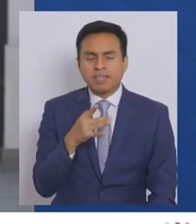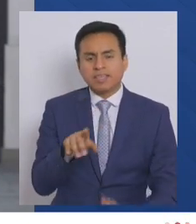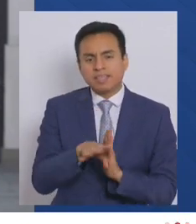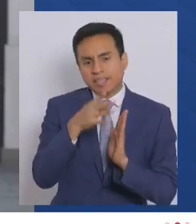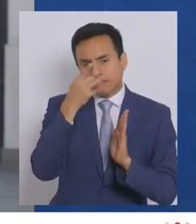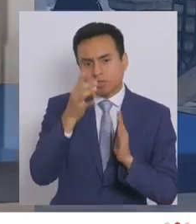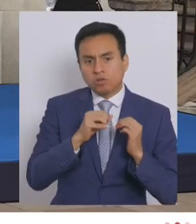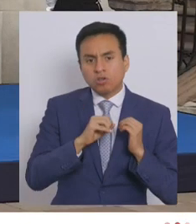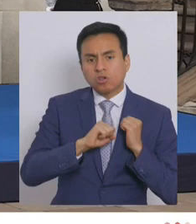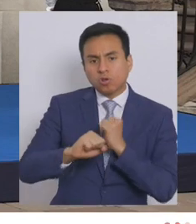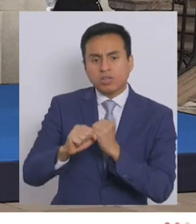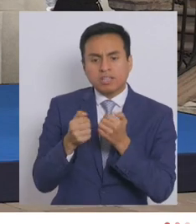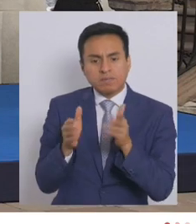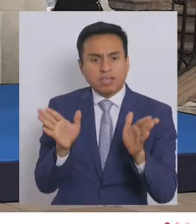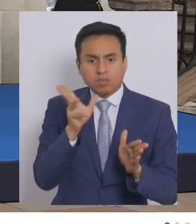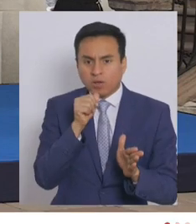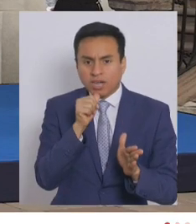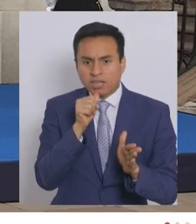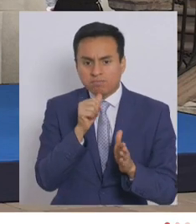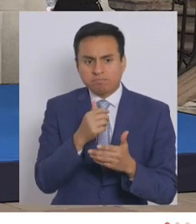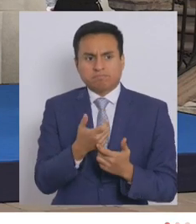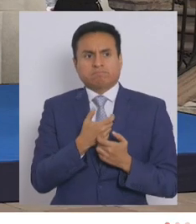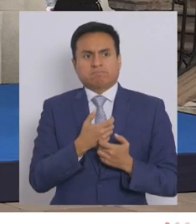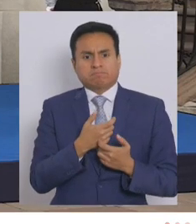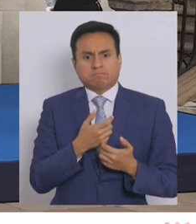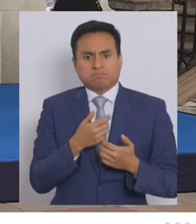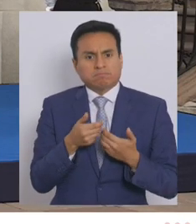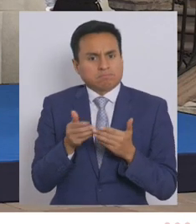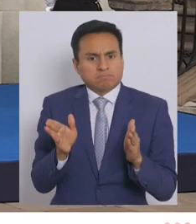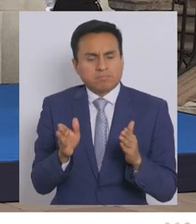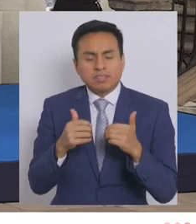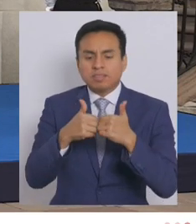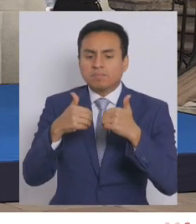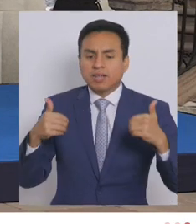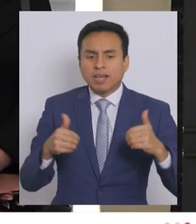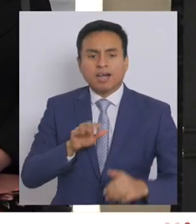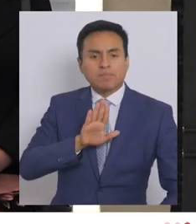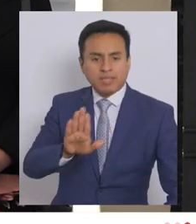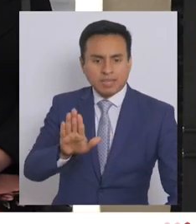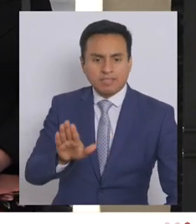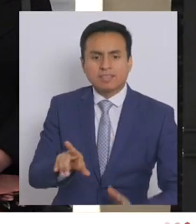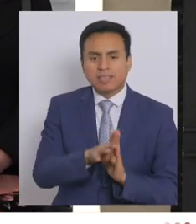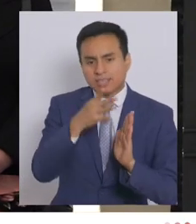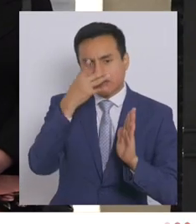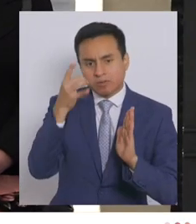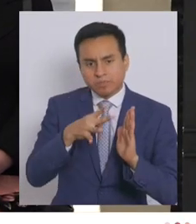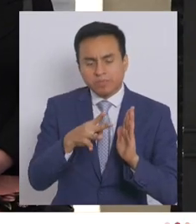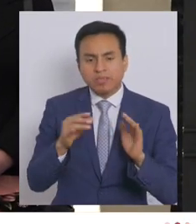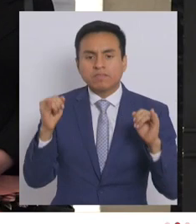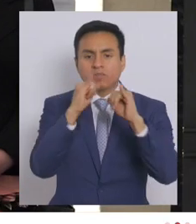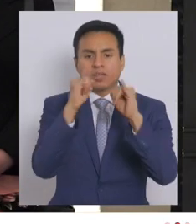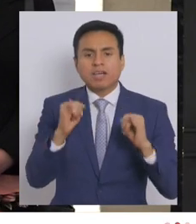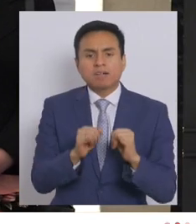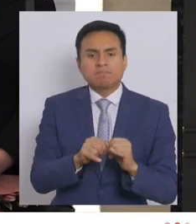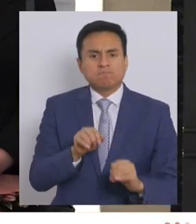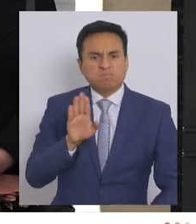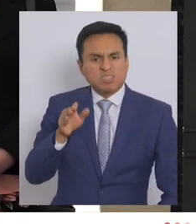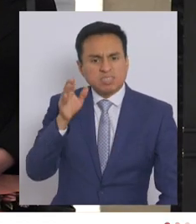delito contra la libertad y por tanto lo separa del delito de las amenazas. Y esta figura de coacción